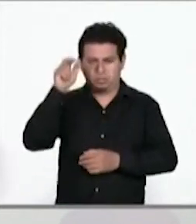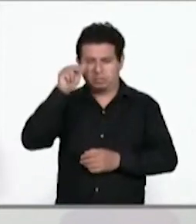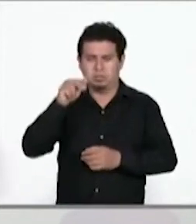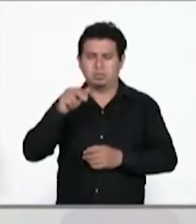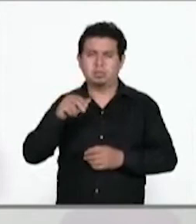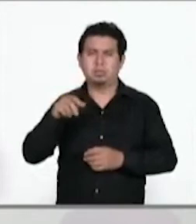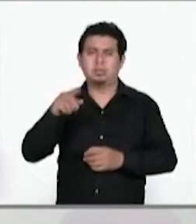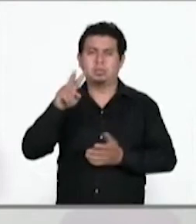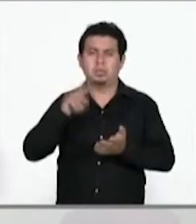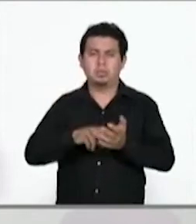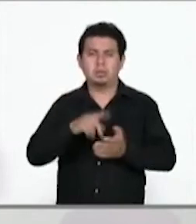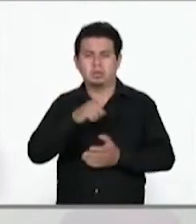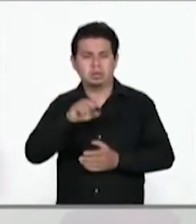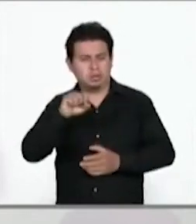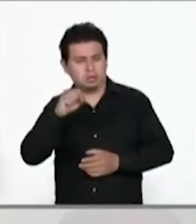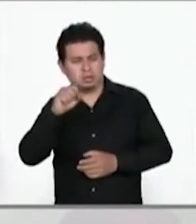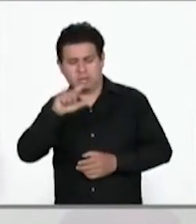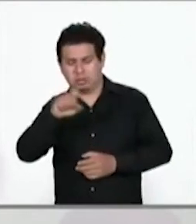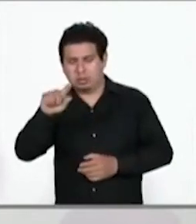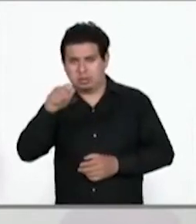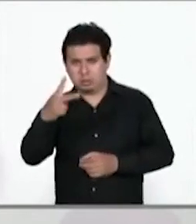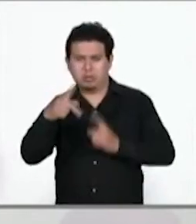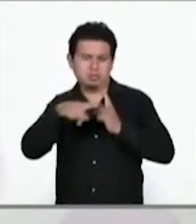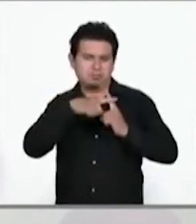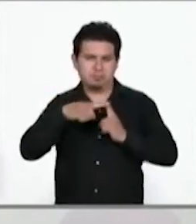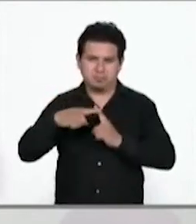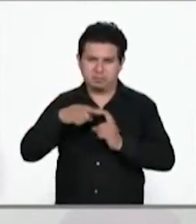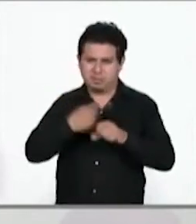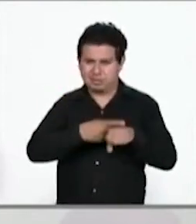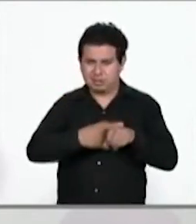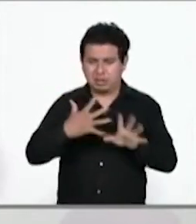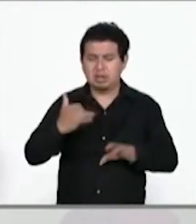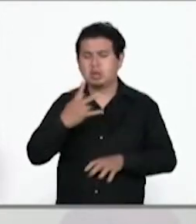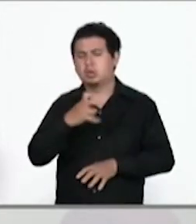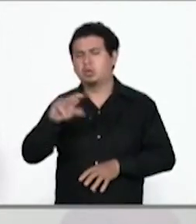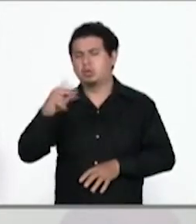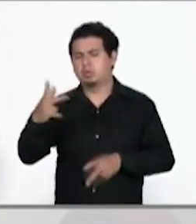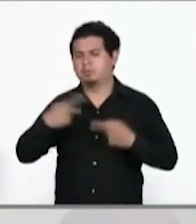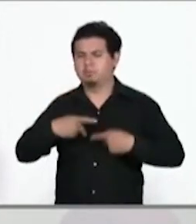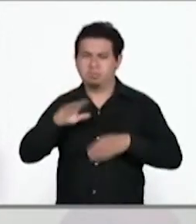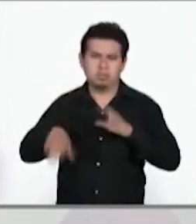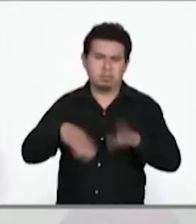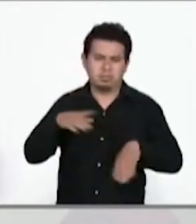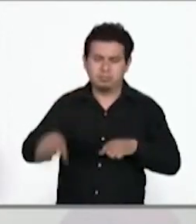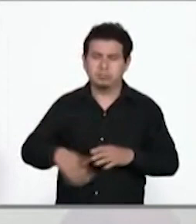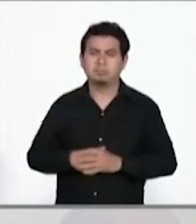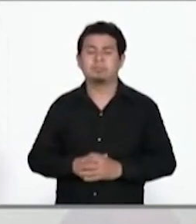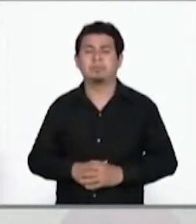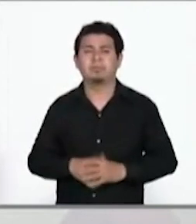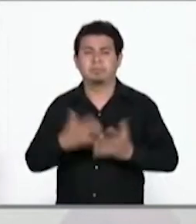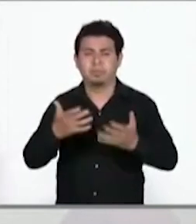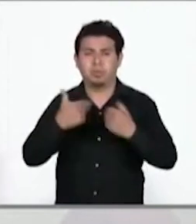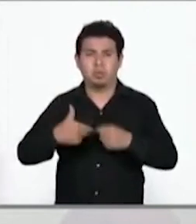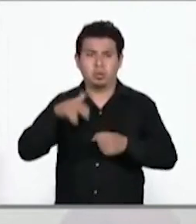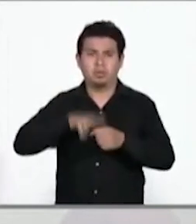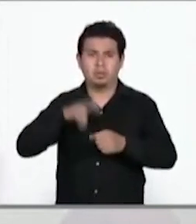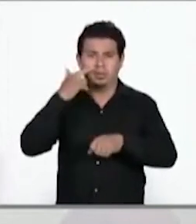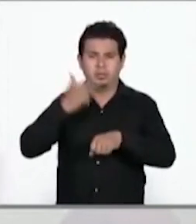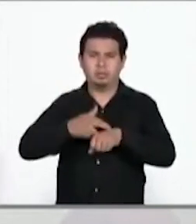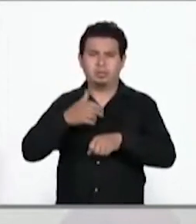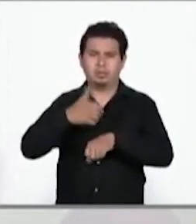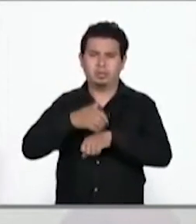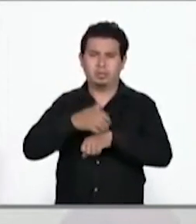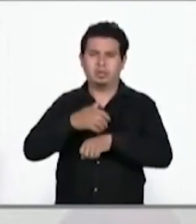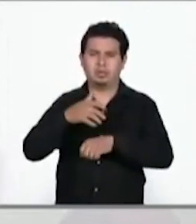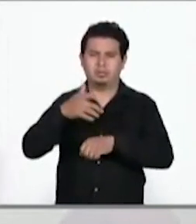2.172 casos confirmados y 288 defunciones. En la jurisdicción de la